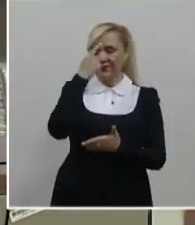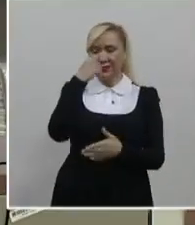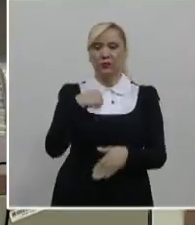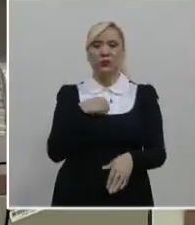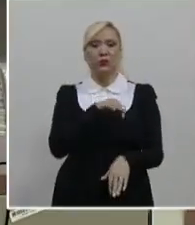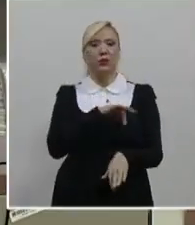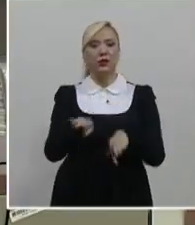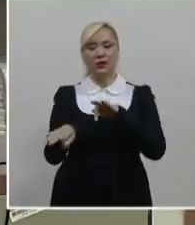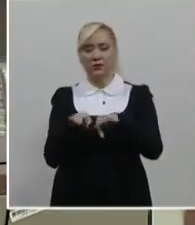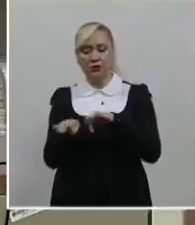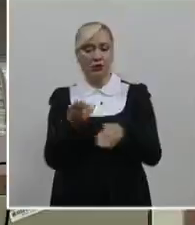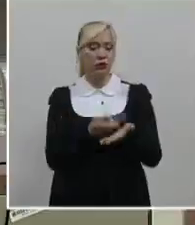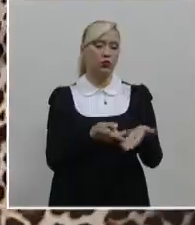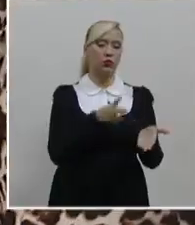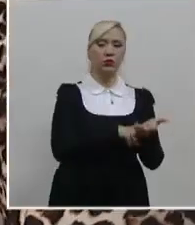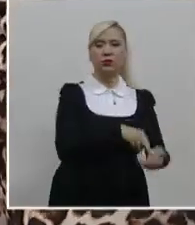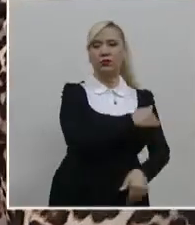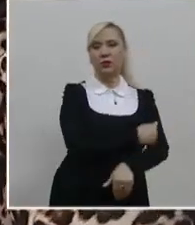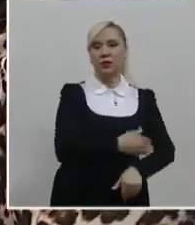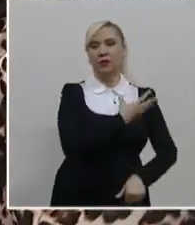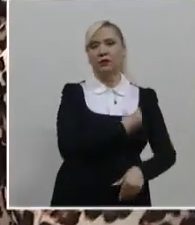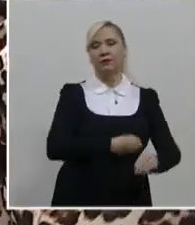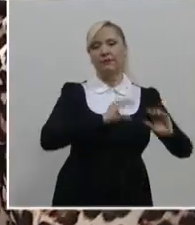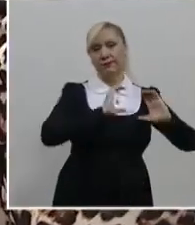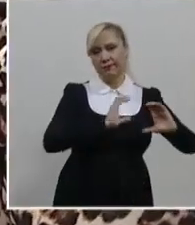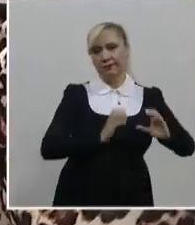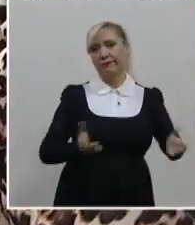labores jurisdiccionales con el cuidado de los hijos.